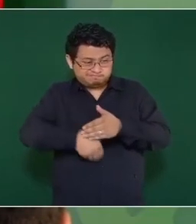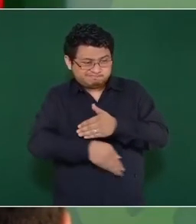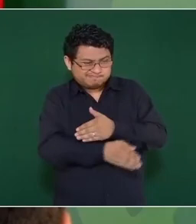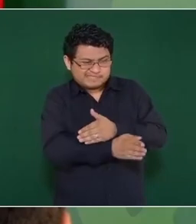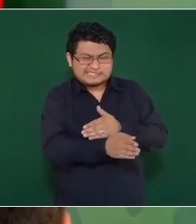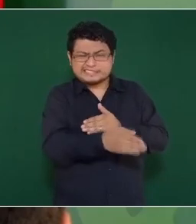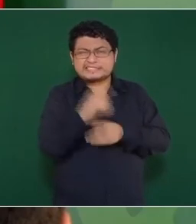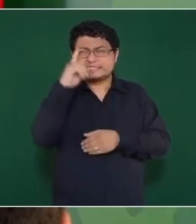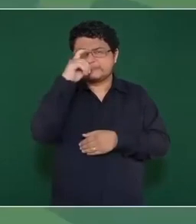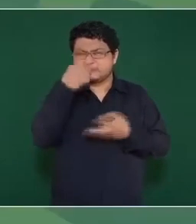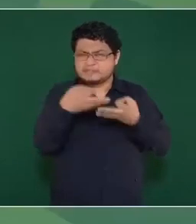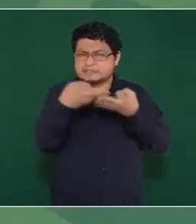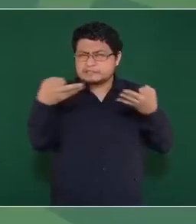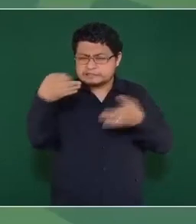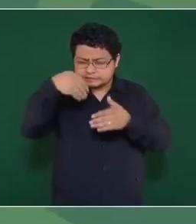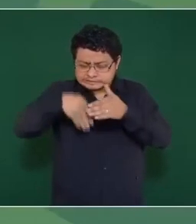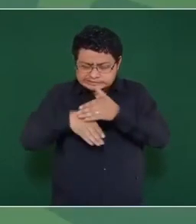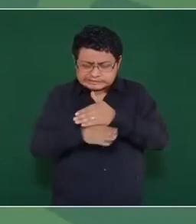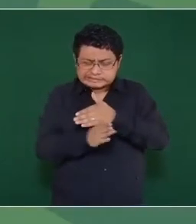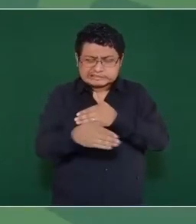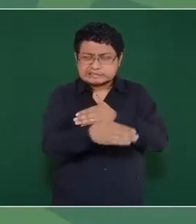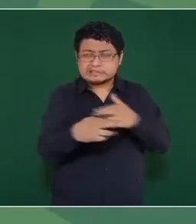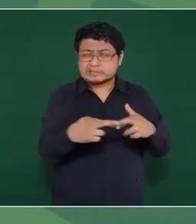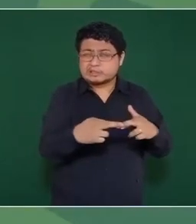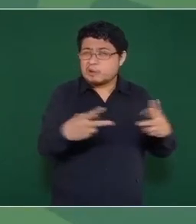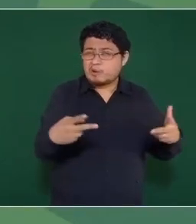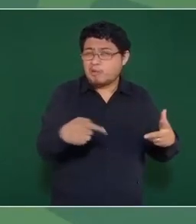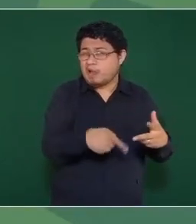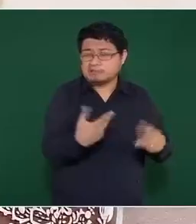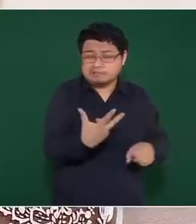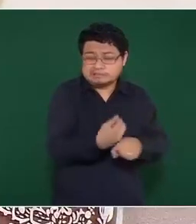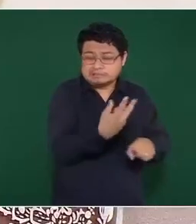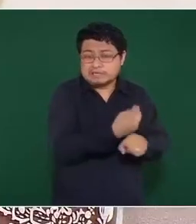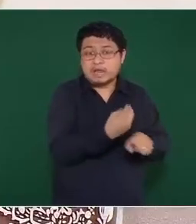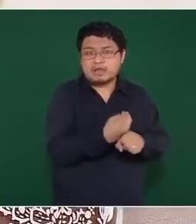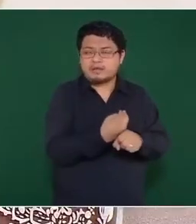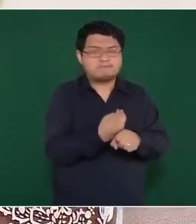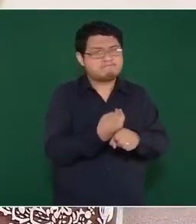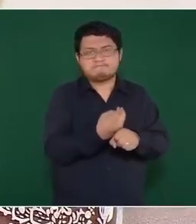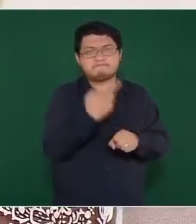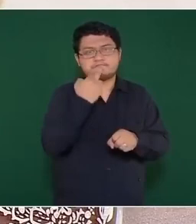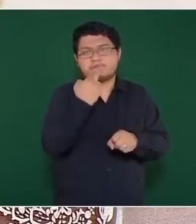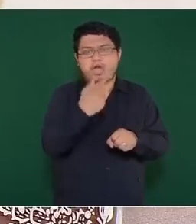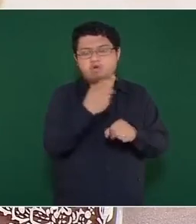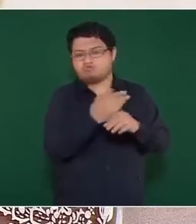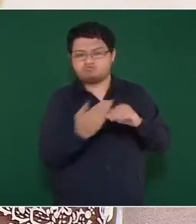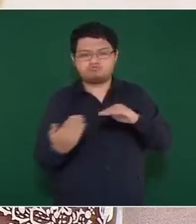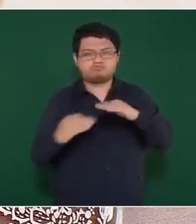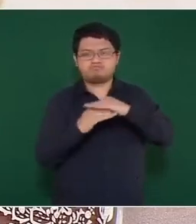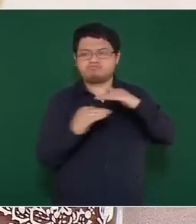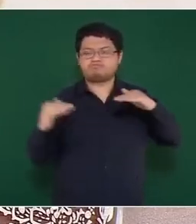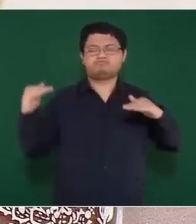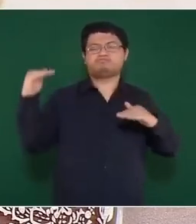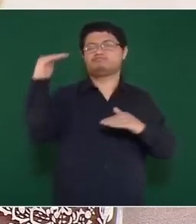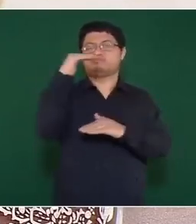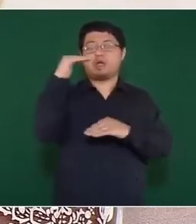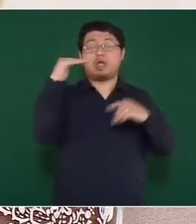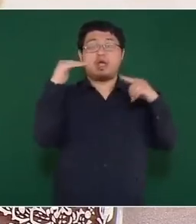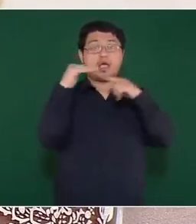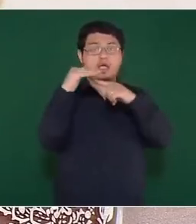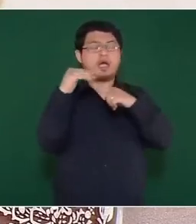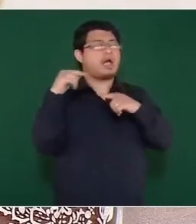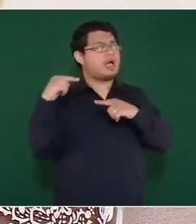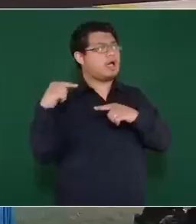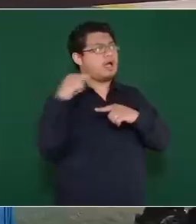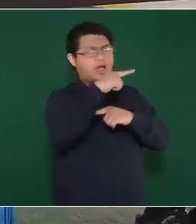veces es muy complicado cuando alguno de ellos se rompe, llevar a Ciudad del Carmen, que es una tierra que merece mucho, por donde entró la